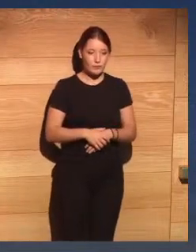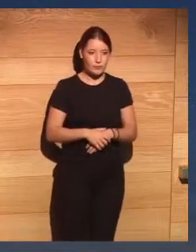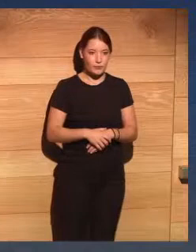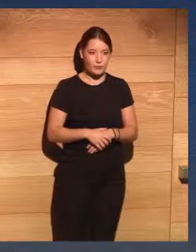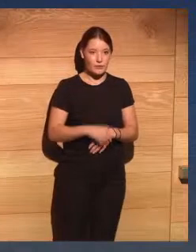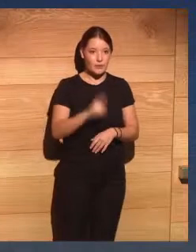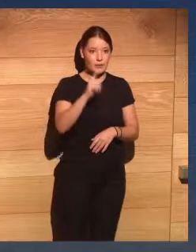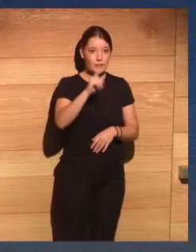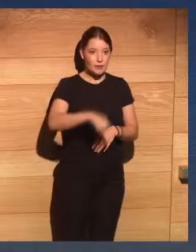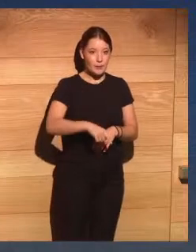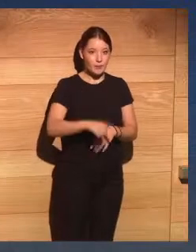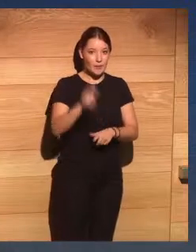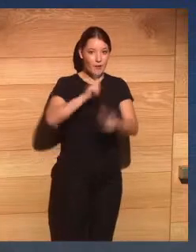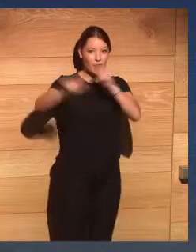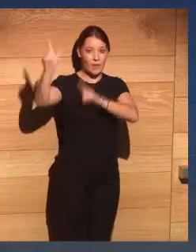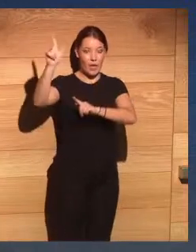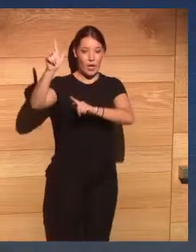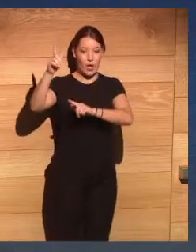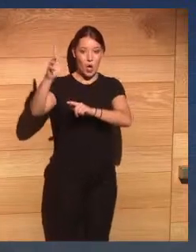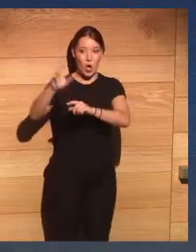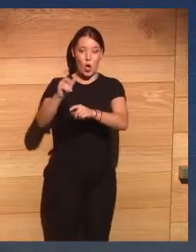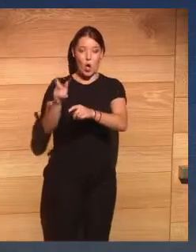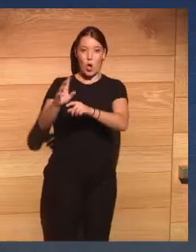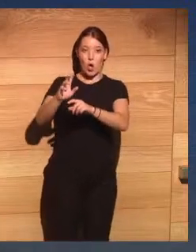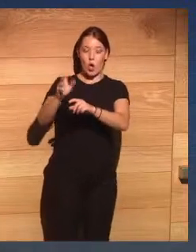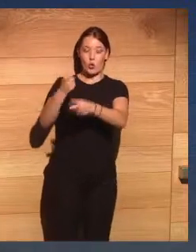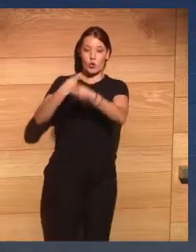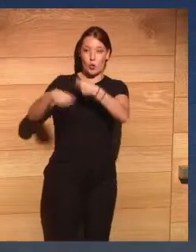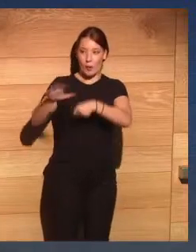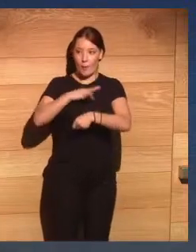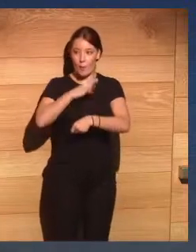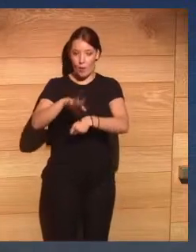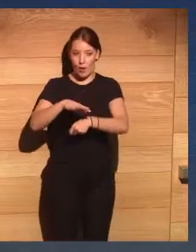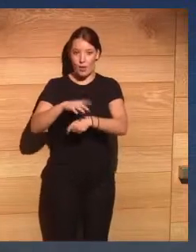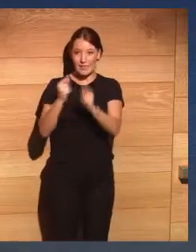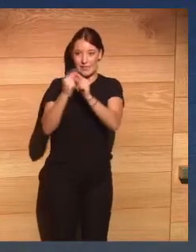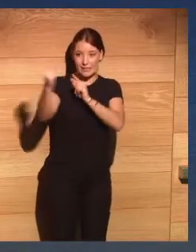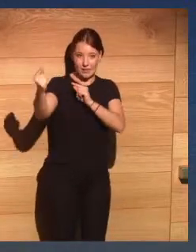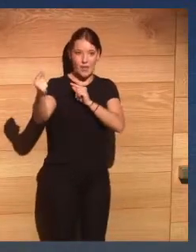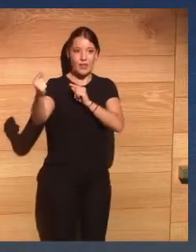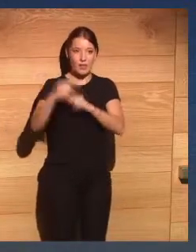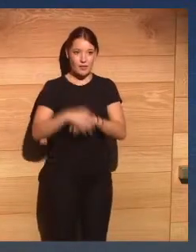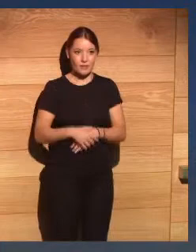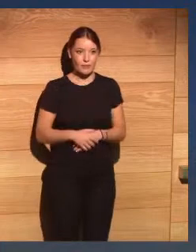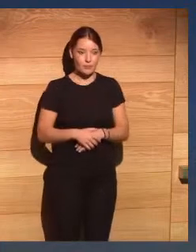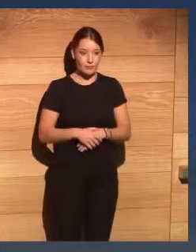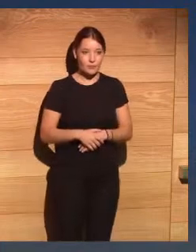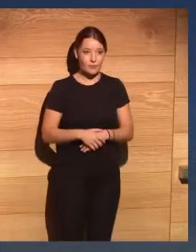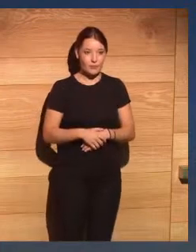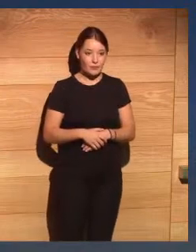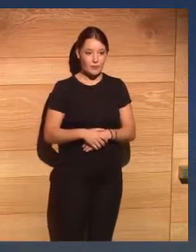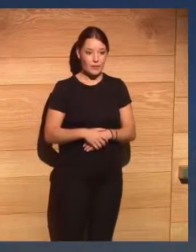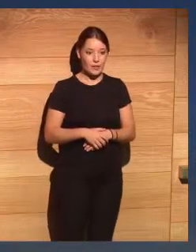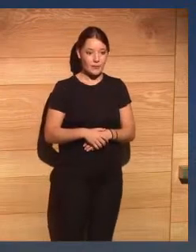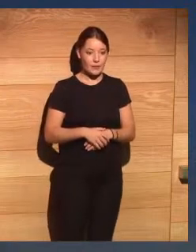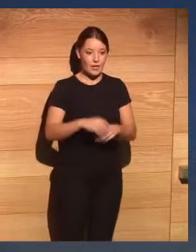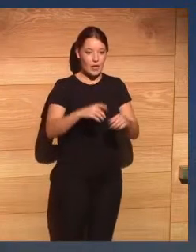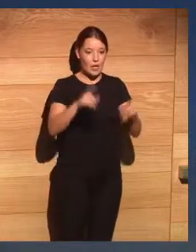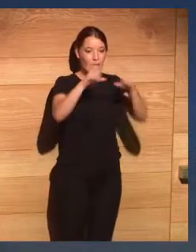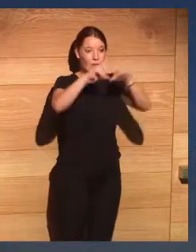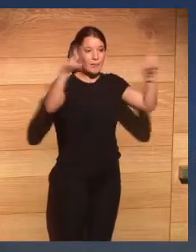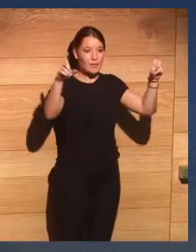comprar a a distancia el corte inglés fue el primer el primer supermercado se empieza a diagnosticar por